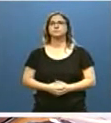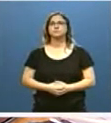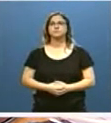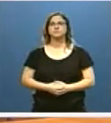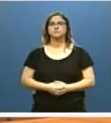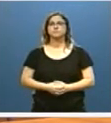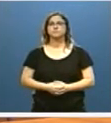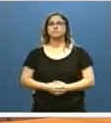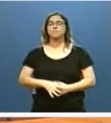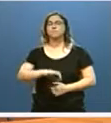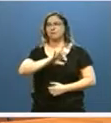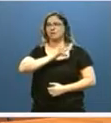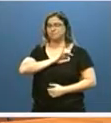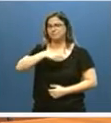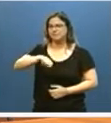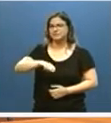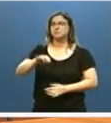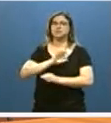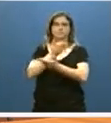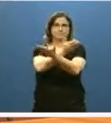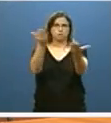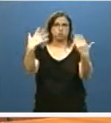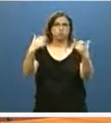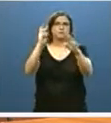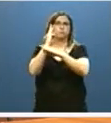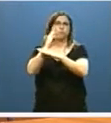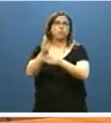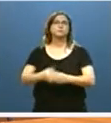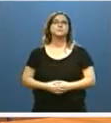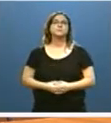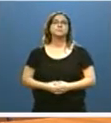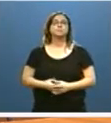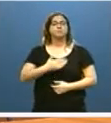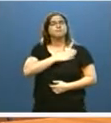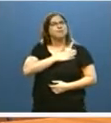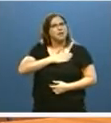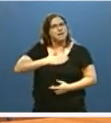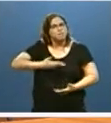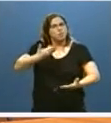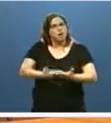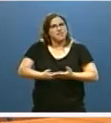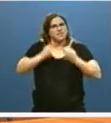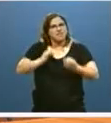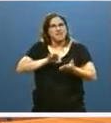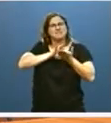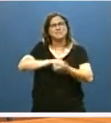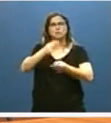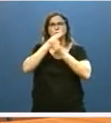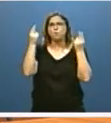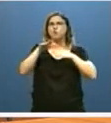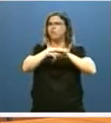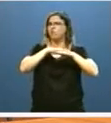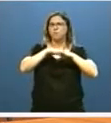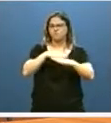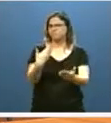Señora presidenta, señoras y señores procuradores, para garantizar unos servicios públicos esenciales